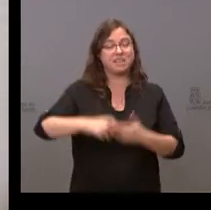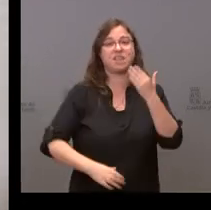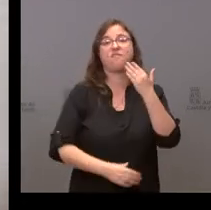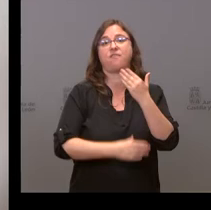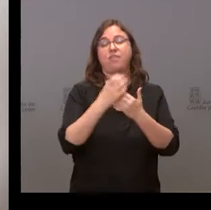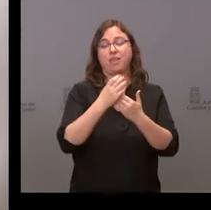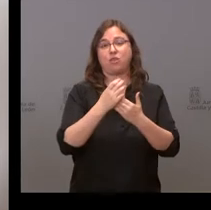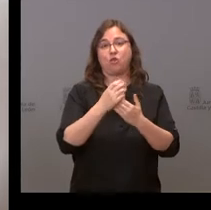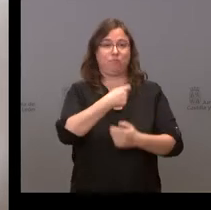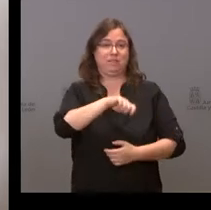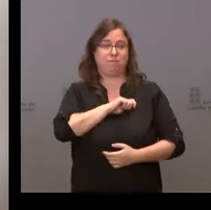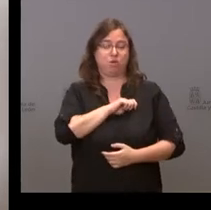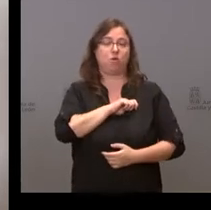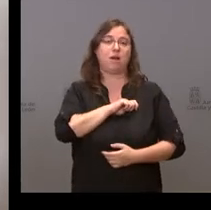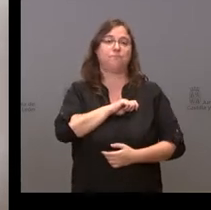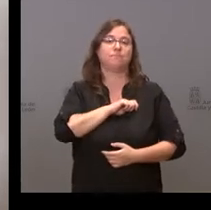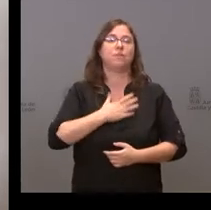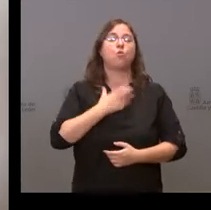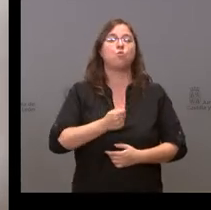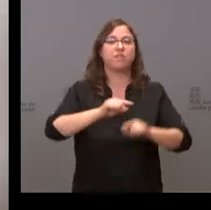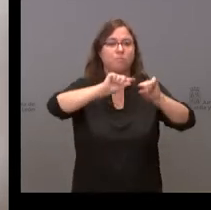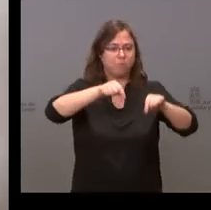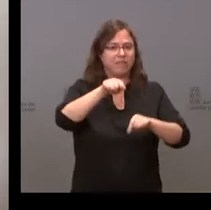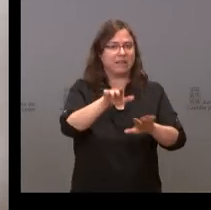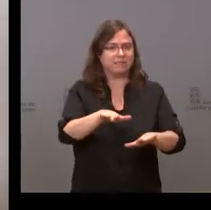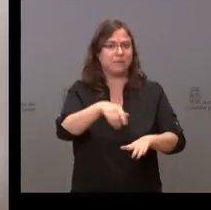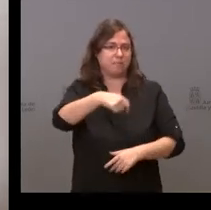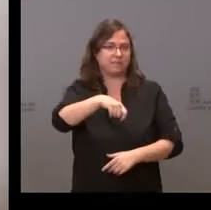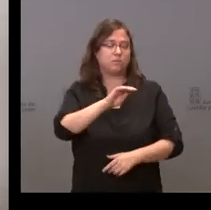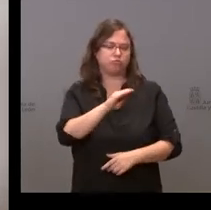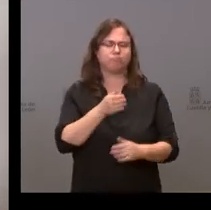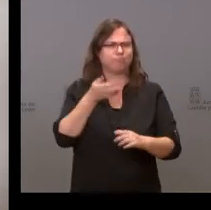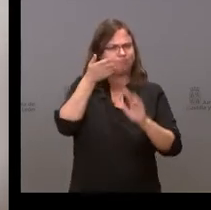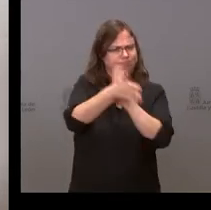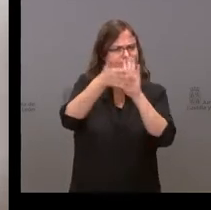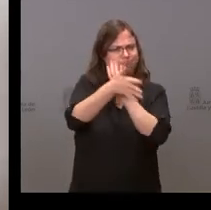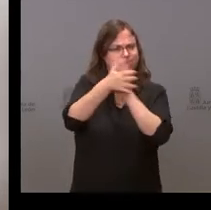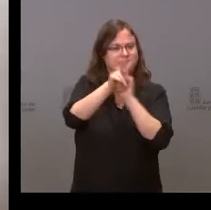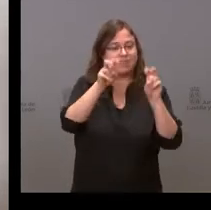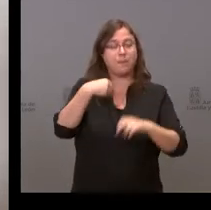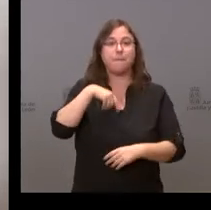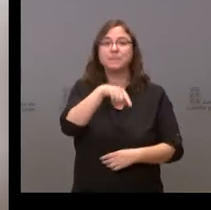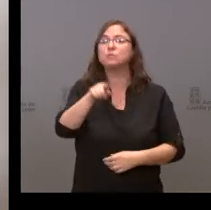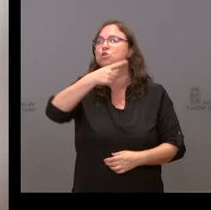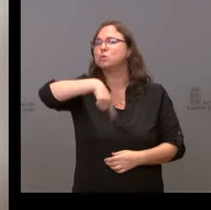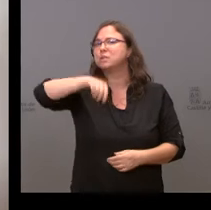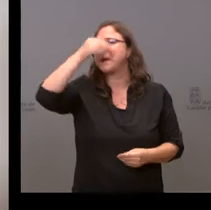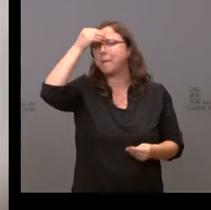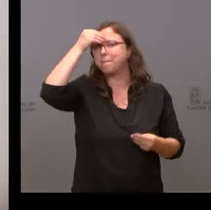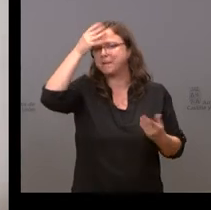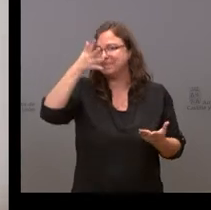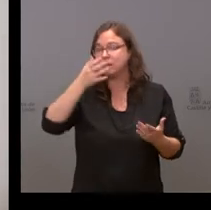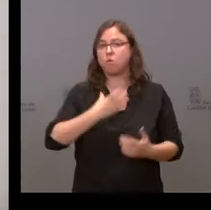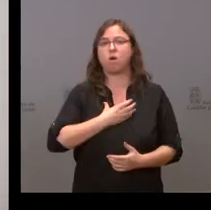Provincias que ha hecho hincapié en este asunto. Nosotros también consideramos que las corporaciones